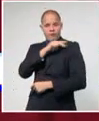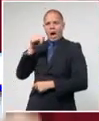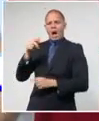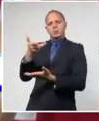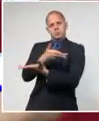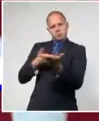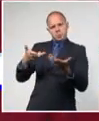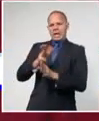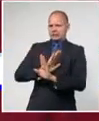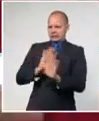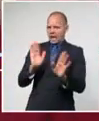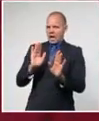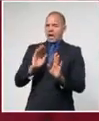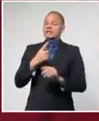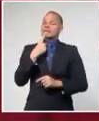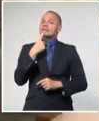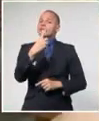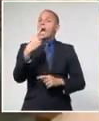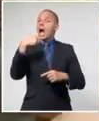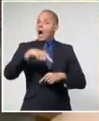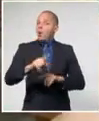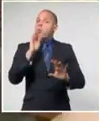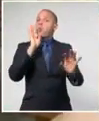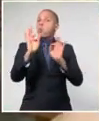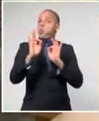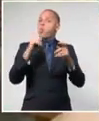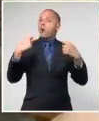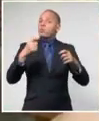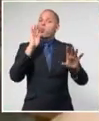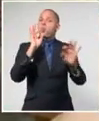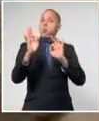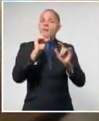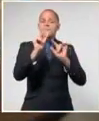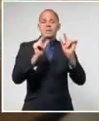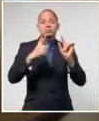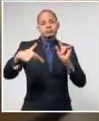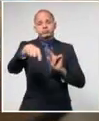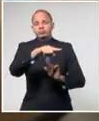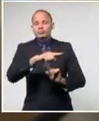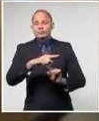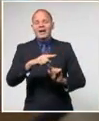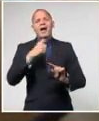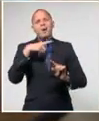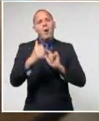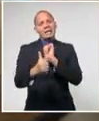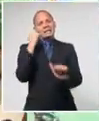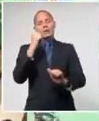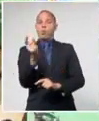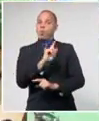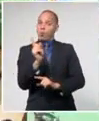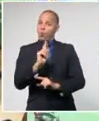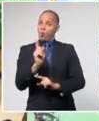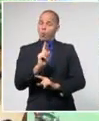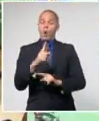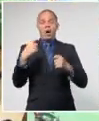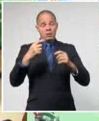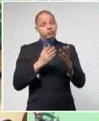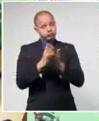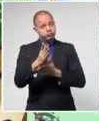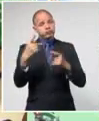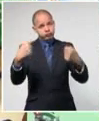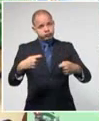implementación de medidas ante la necesidad de proteger a la familia porque sería inaceptable un retroceso en esta etapa de